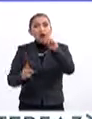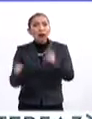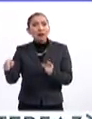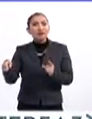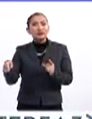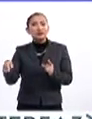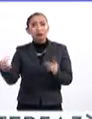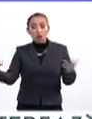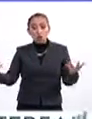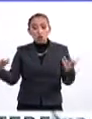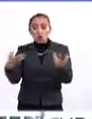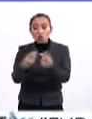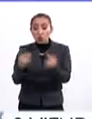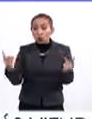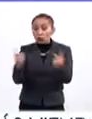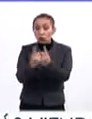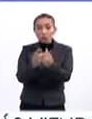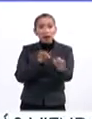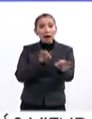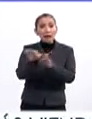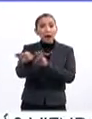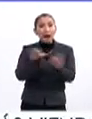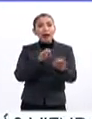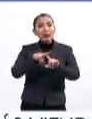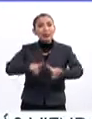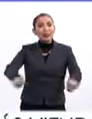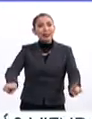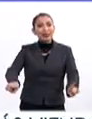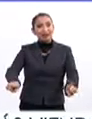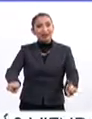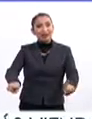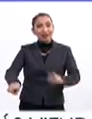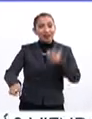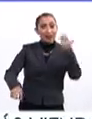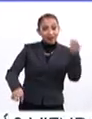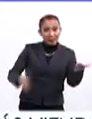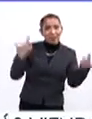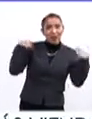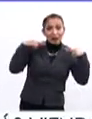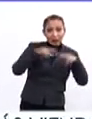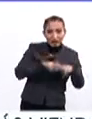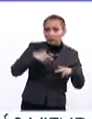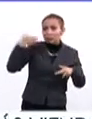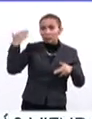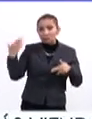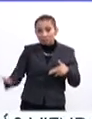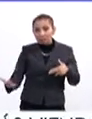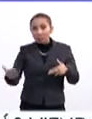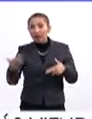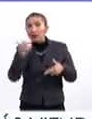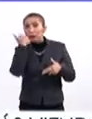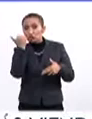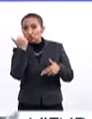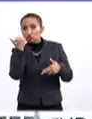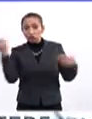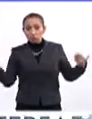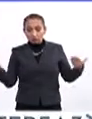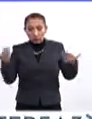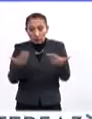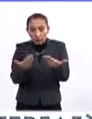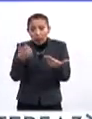Y es juntos que hemos de trabajar de otra forma, entre los profesores, entre los alumnos,